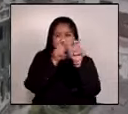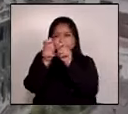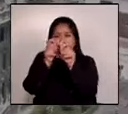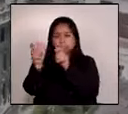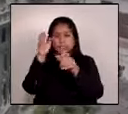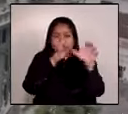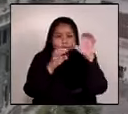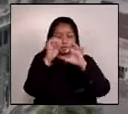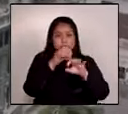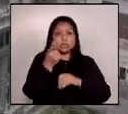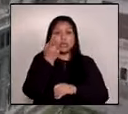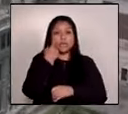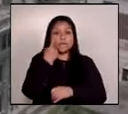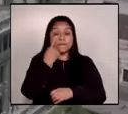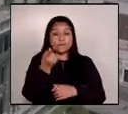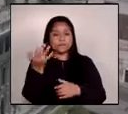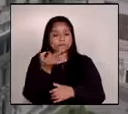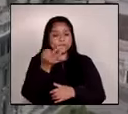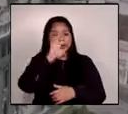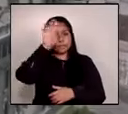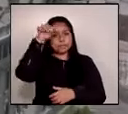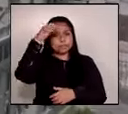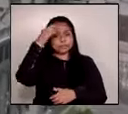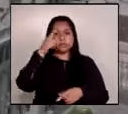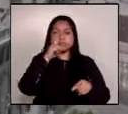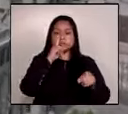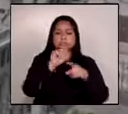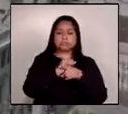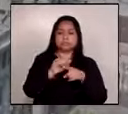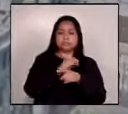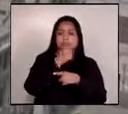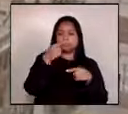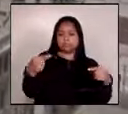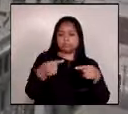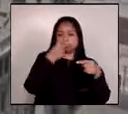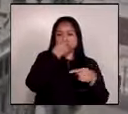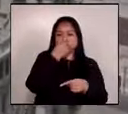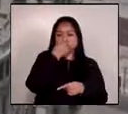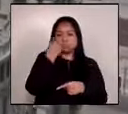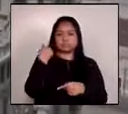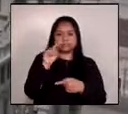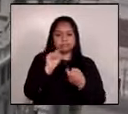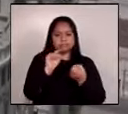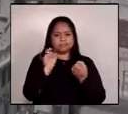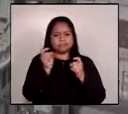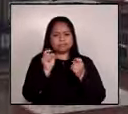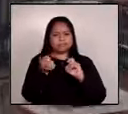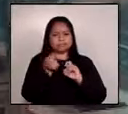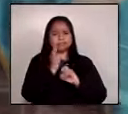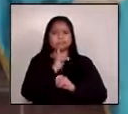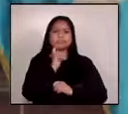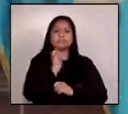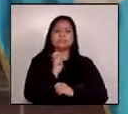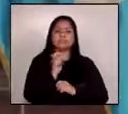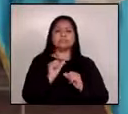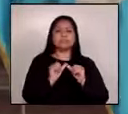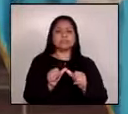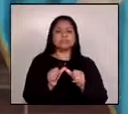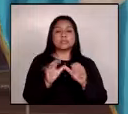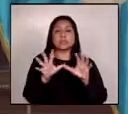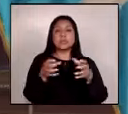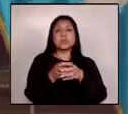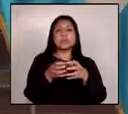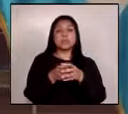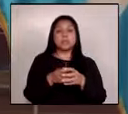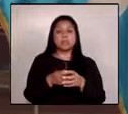la efectividad de las políticas y prácticas anticorrupción para realizar ajustes y mejoras continuas la comisión no es un